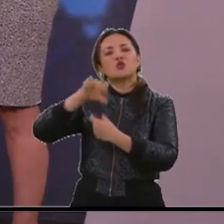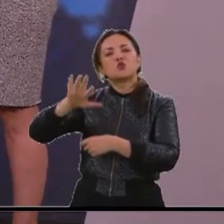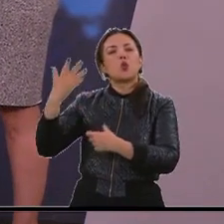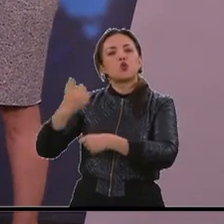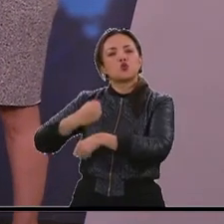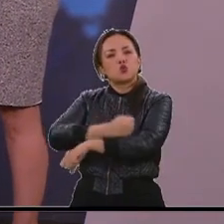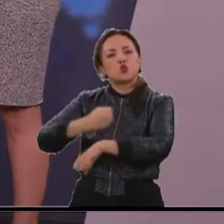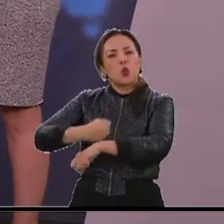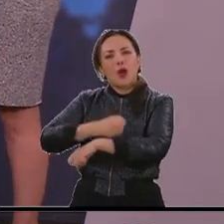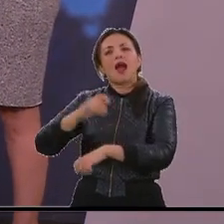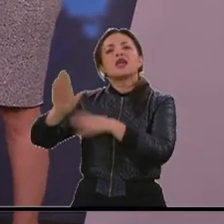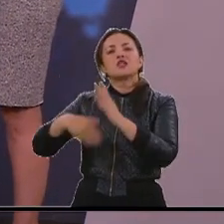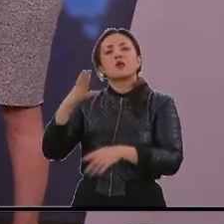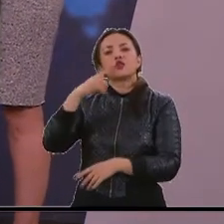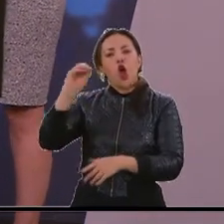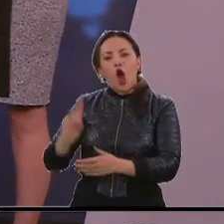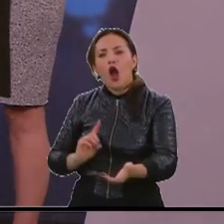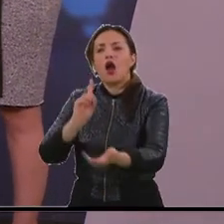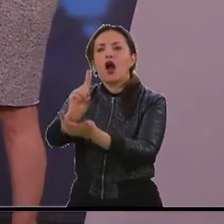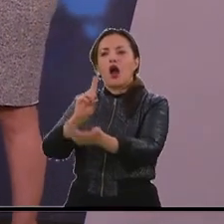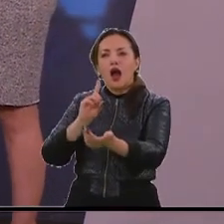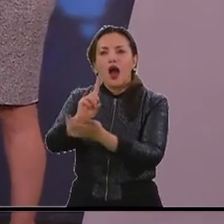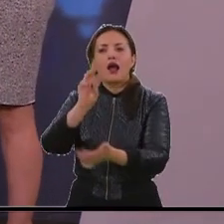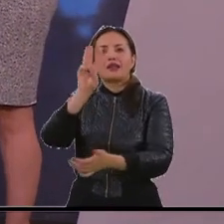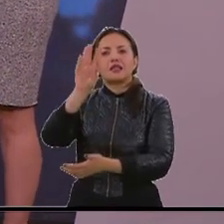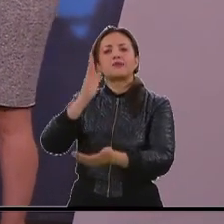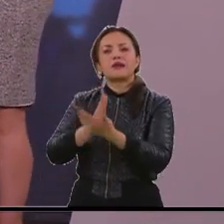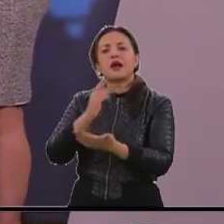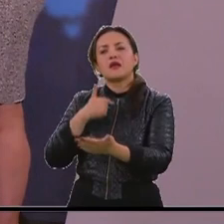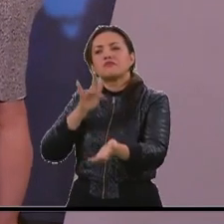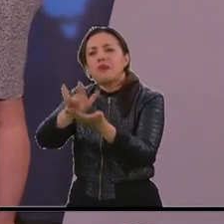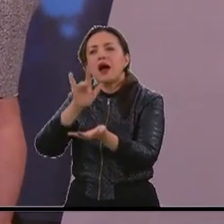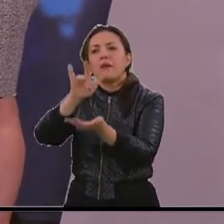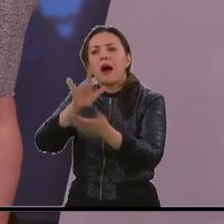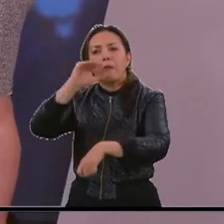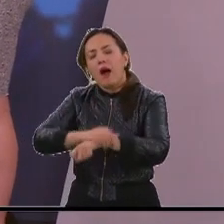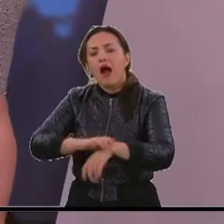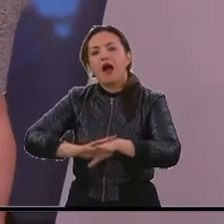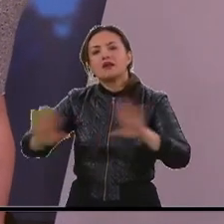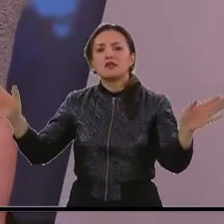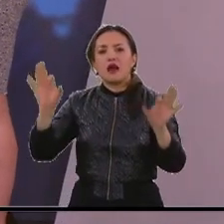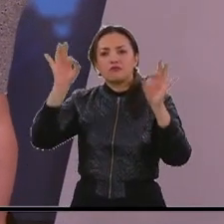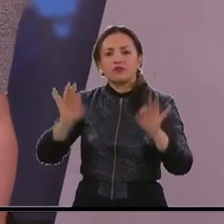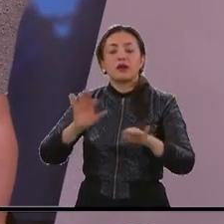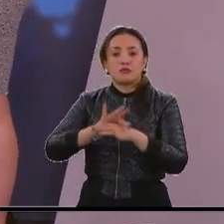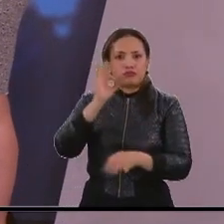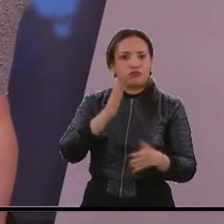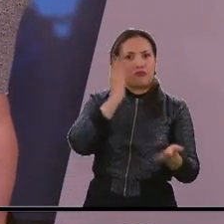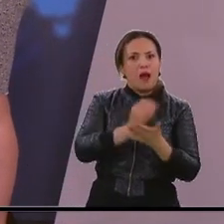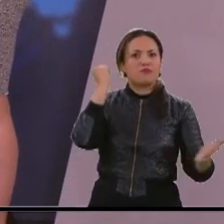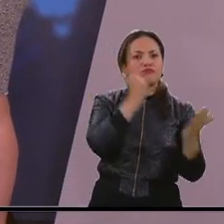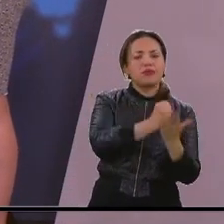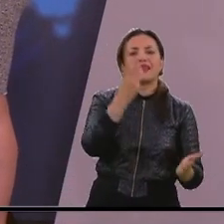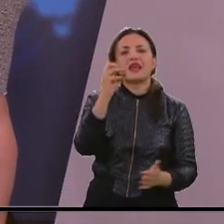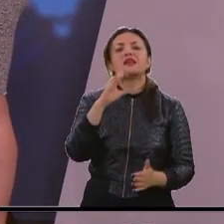agresor, después de presentarse tres veces, finalmente fue capturado, se dio el 30 de diciembre. Entonces, constantemente esa cifra